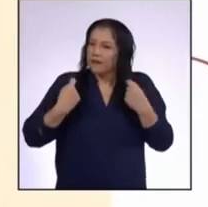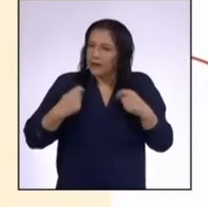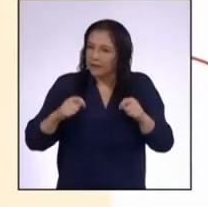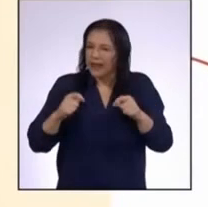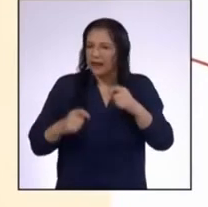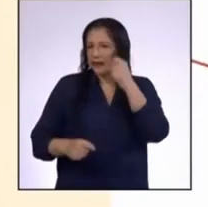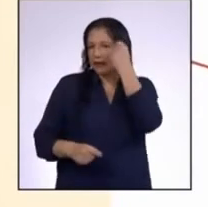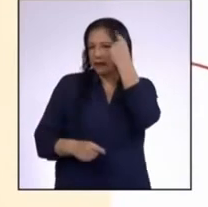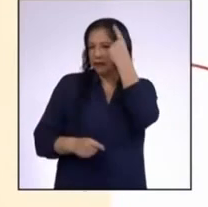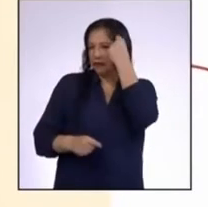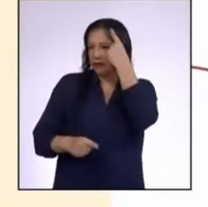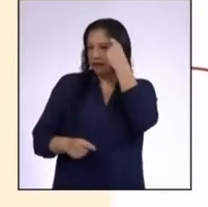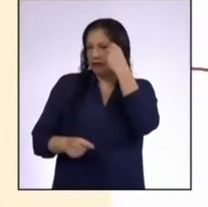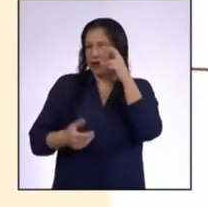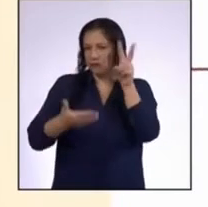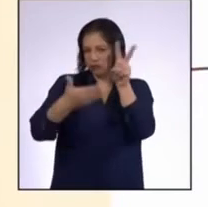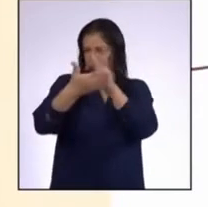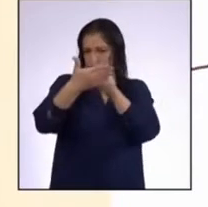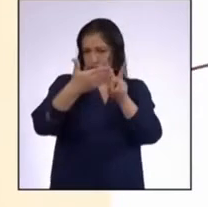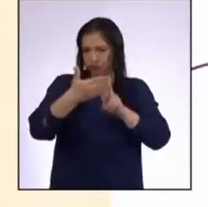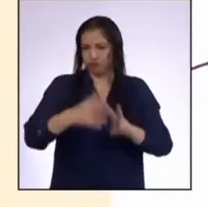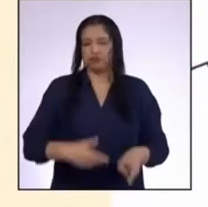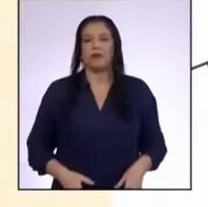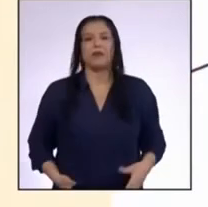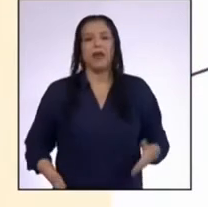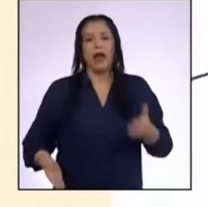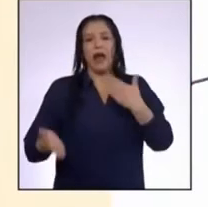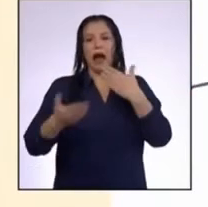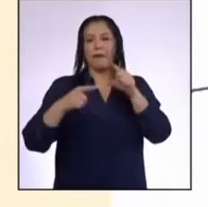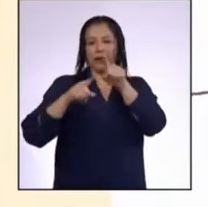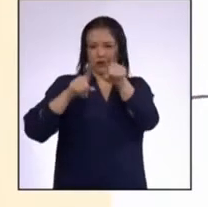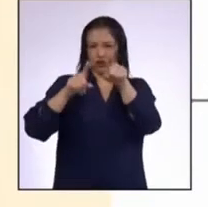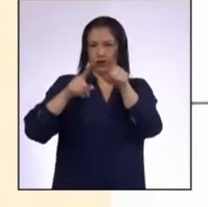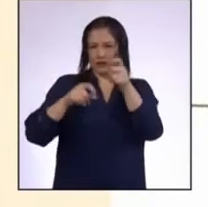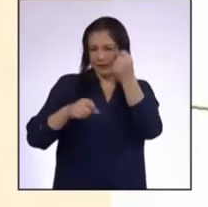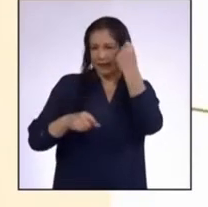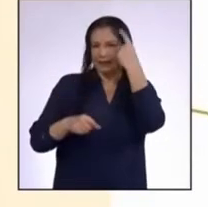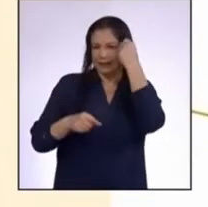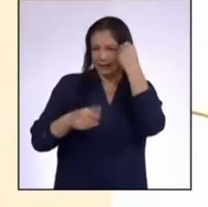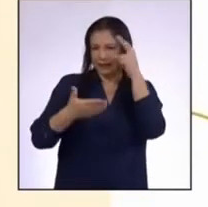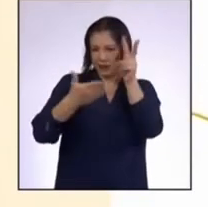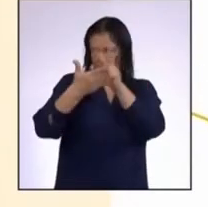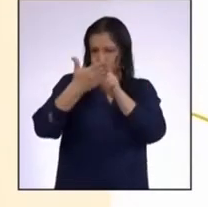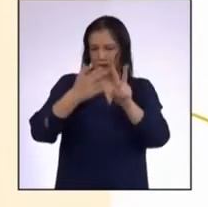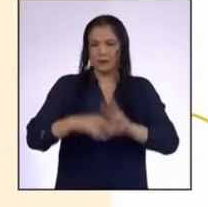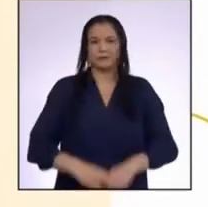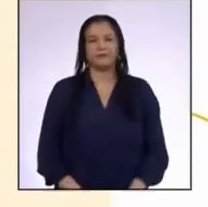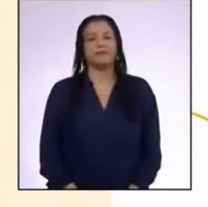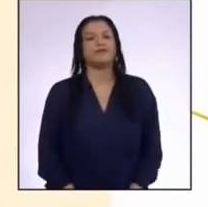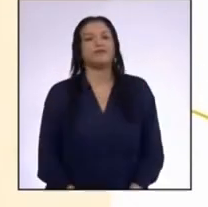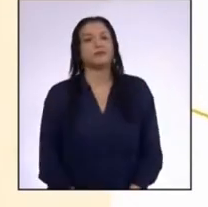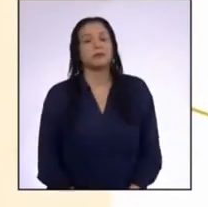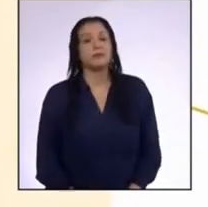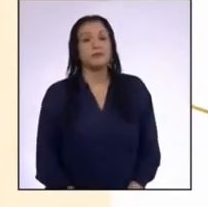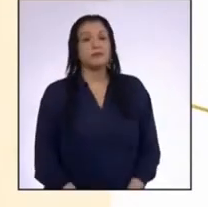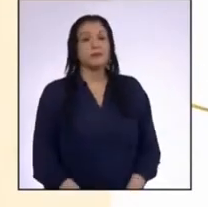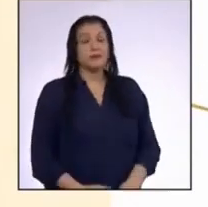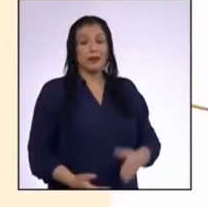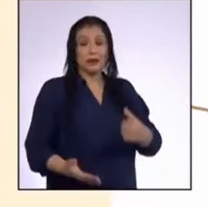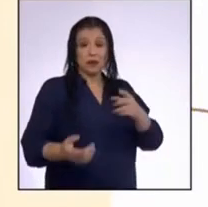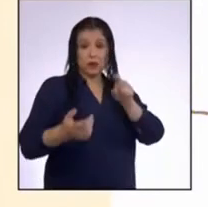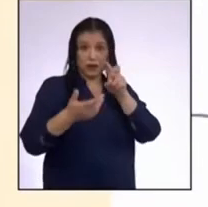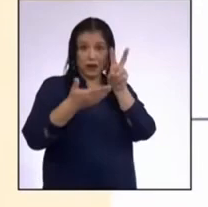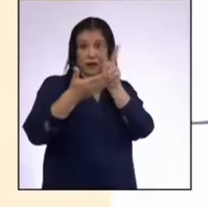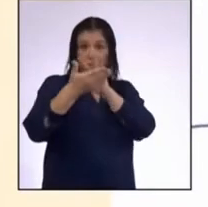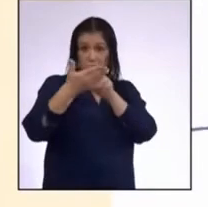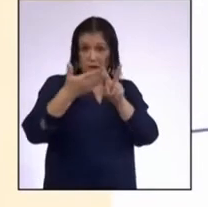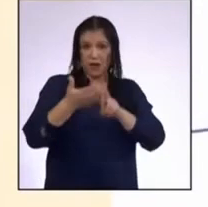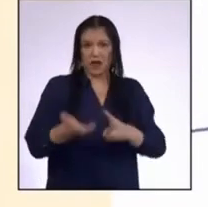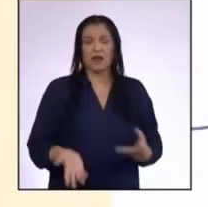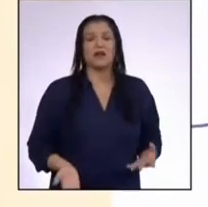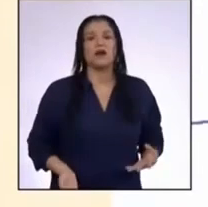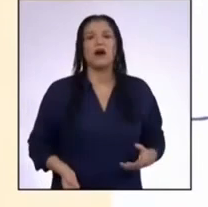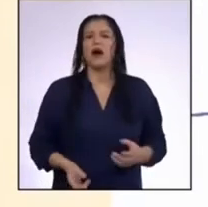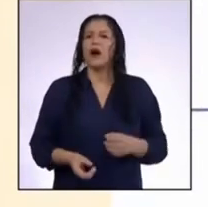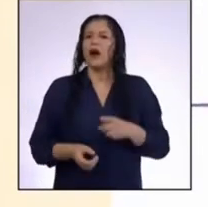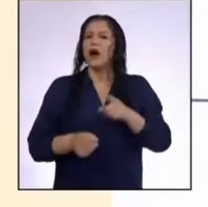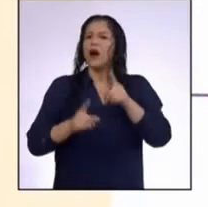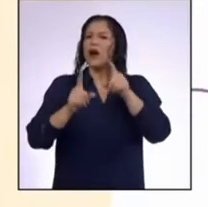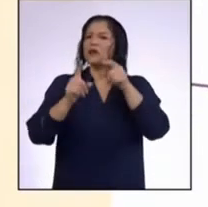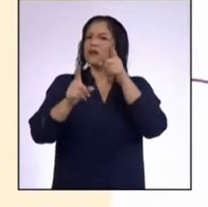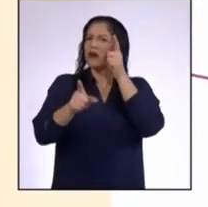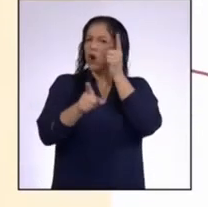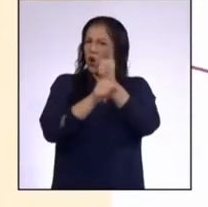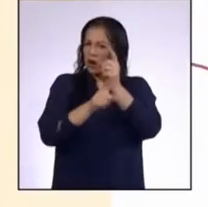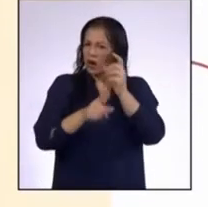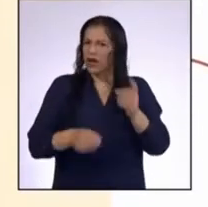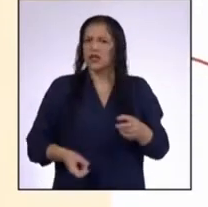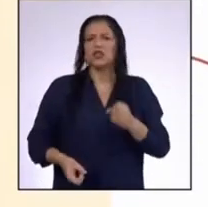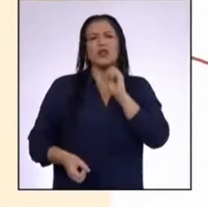comprender este texto A ver si lo entendimos bien Según este texto ¿Es correcto